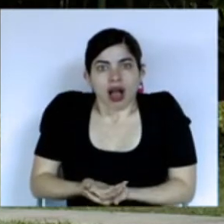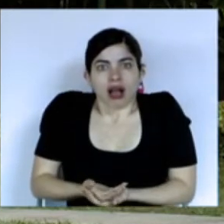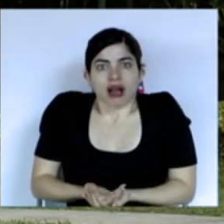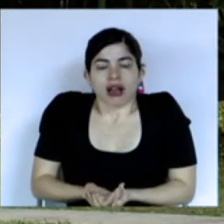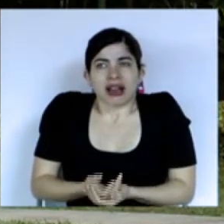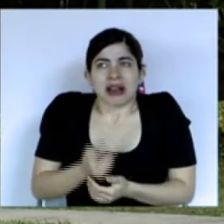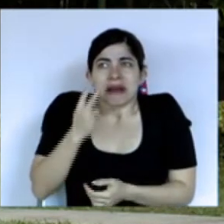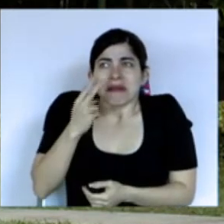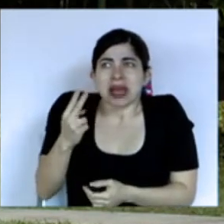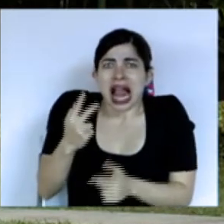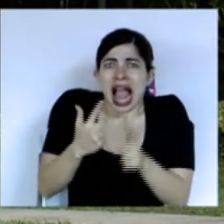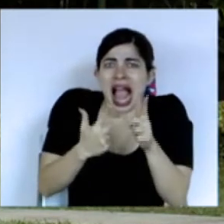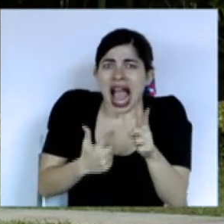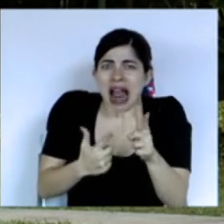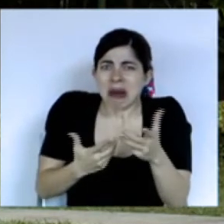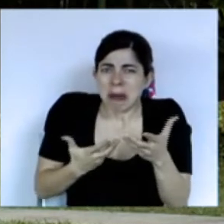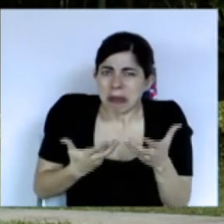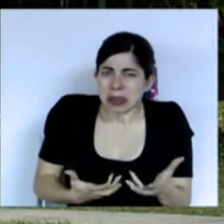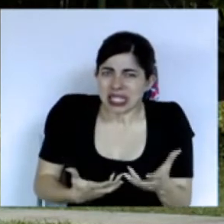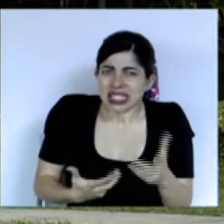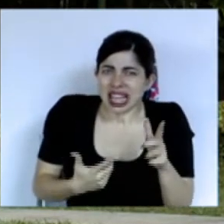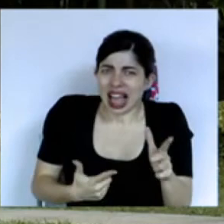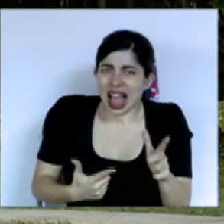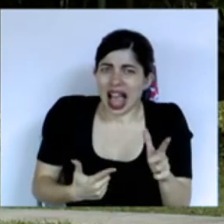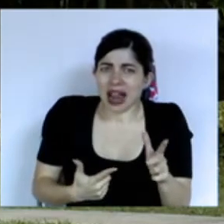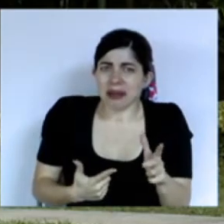de ver un arma de asalto pesada